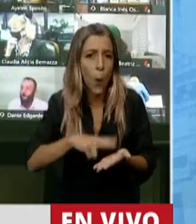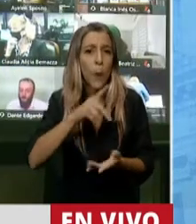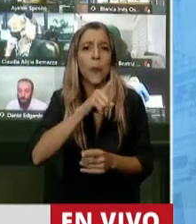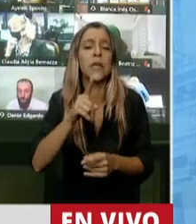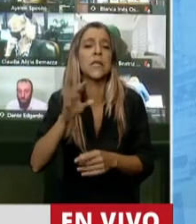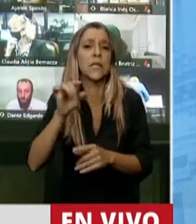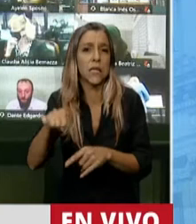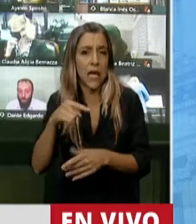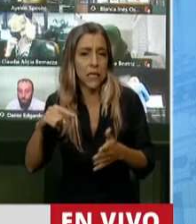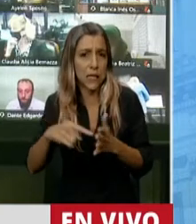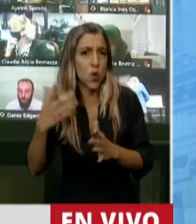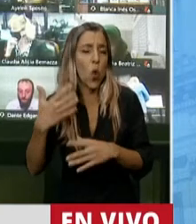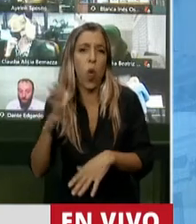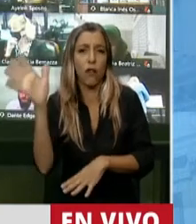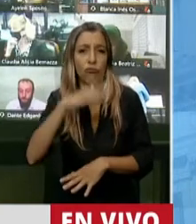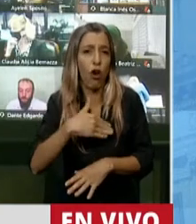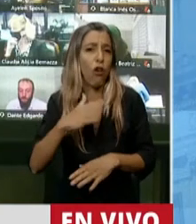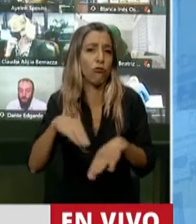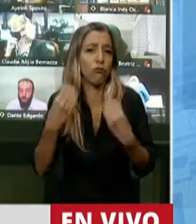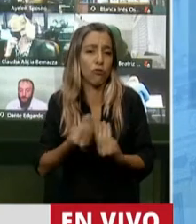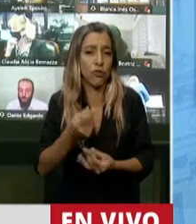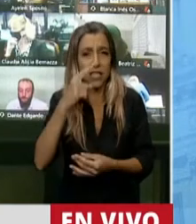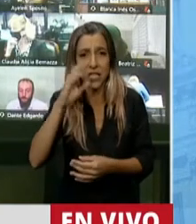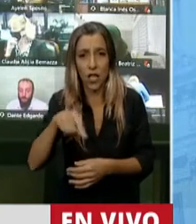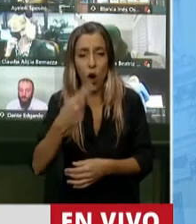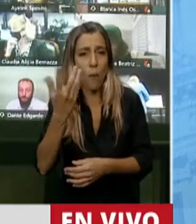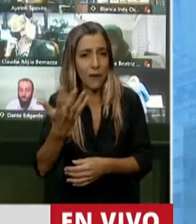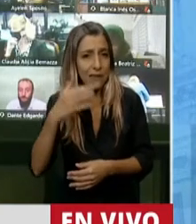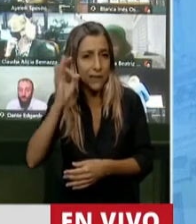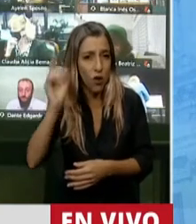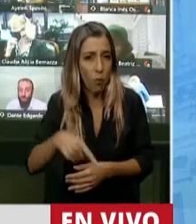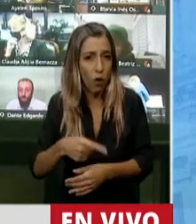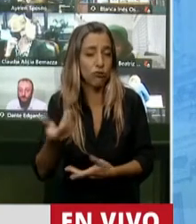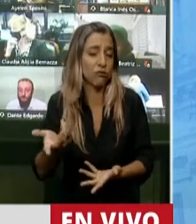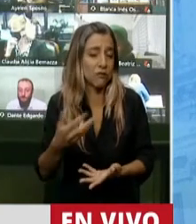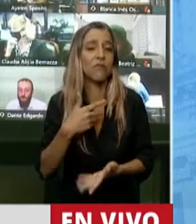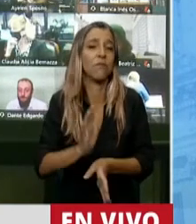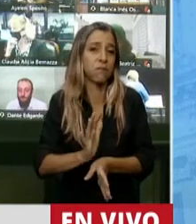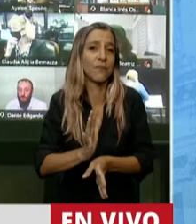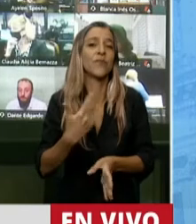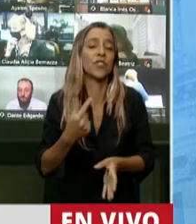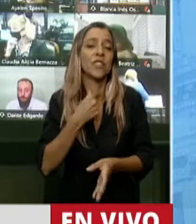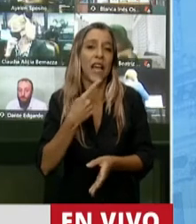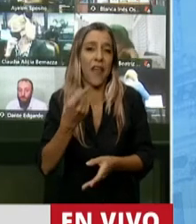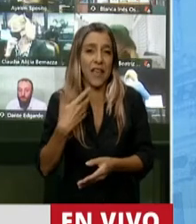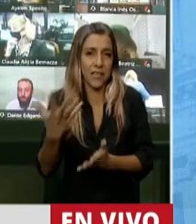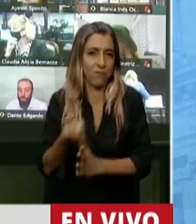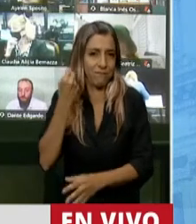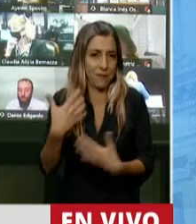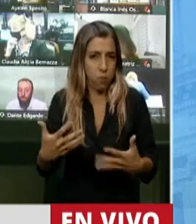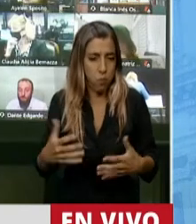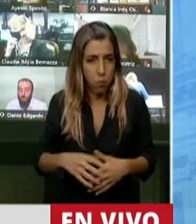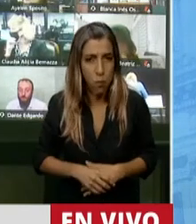7,5% como base impositiva, lo cual es claramente confiscatorio. Hay muchos de los